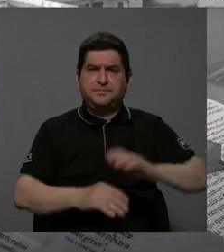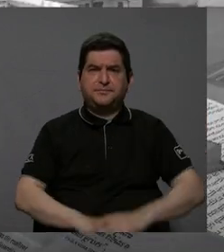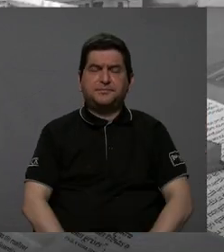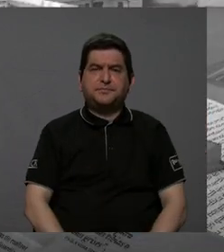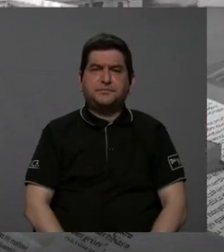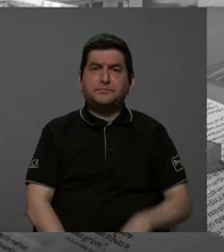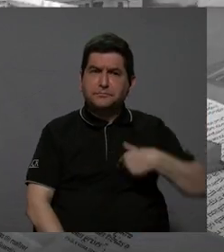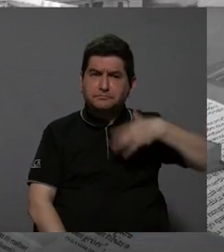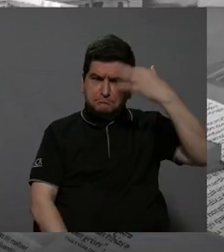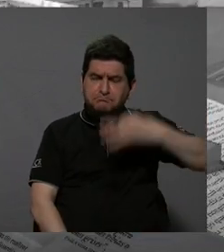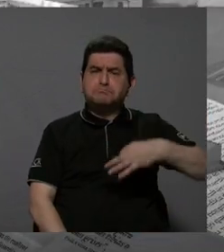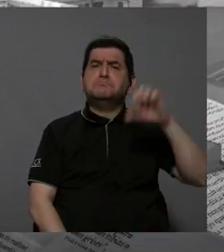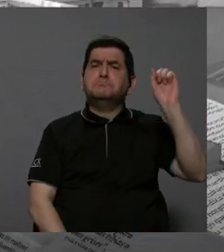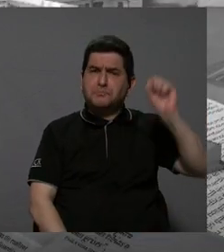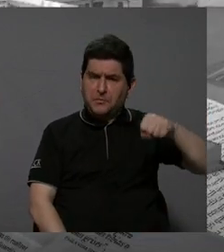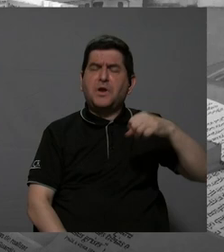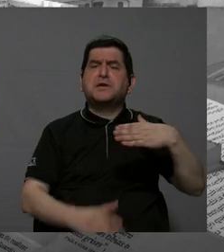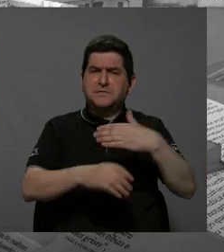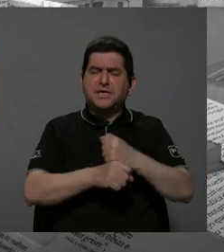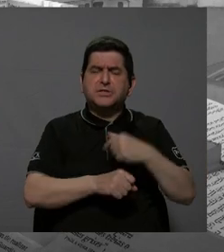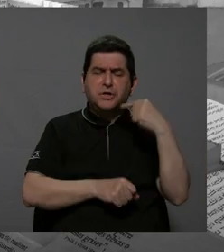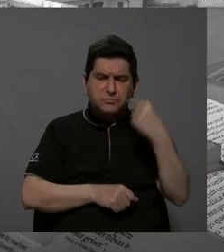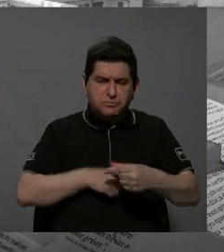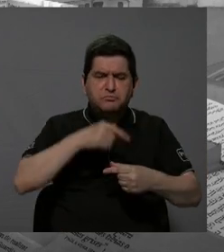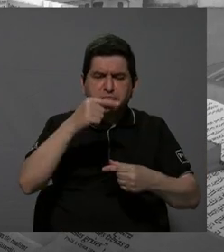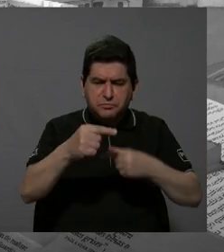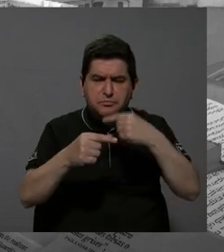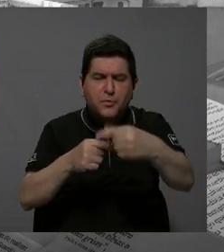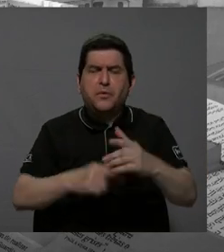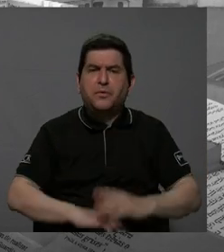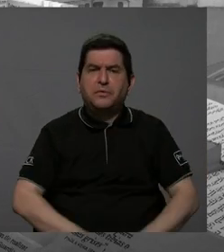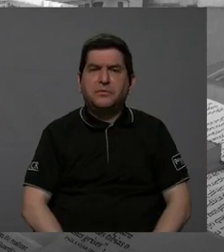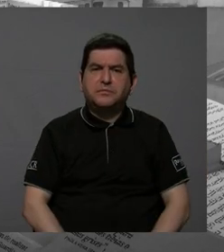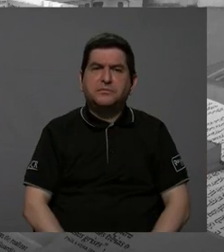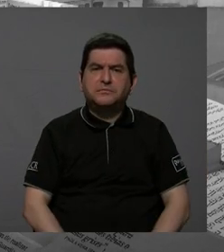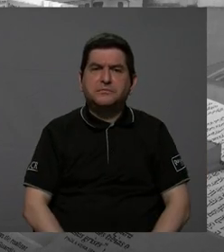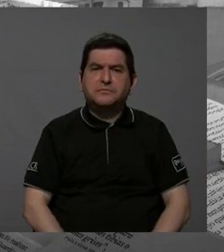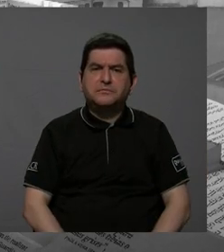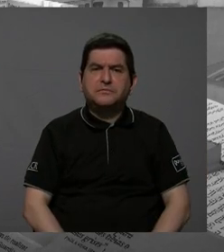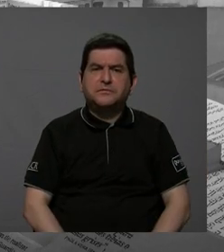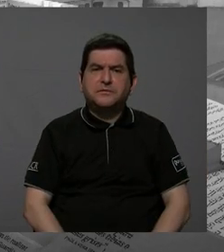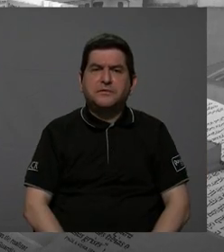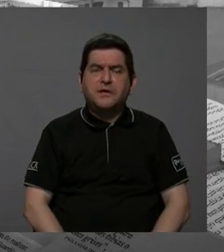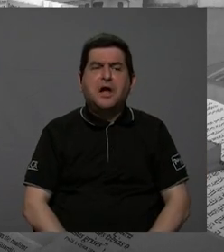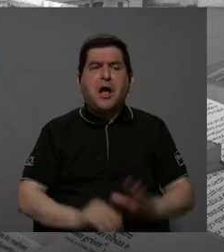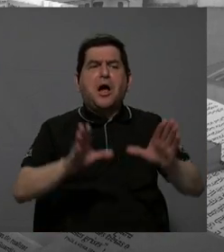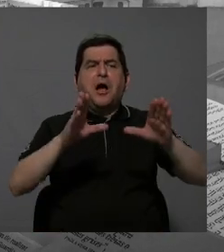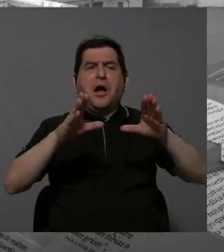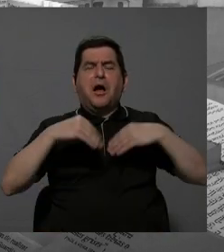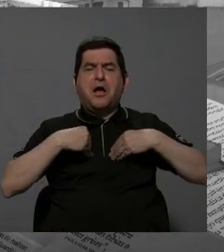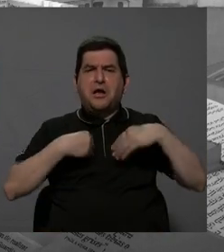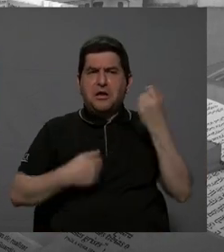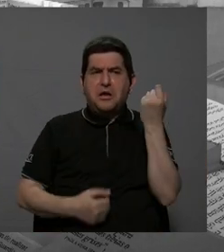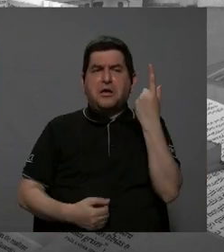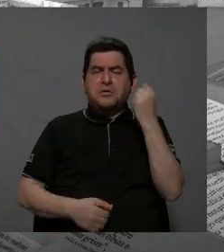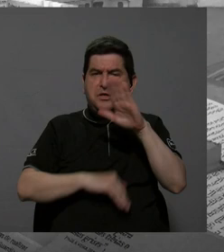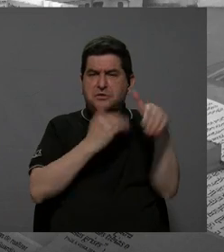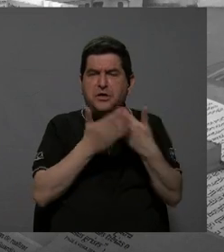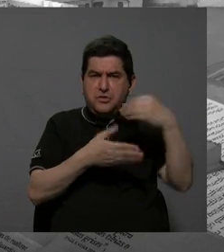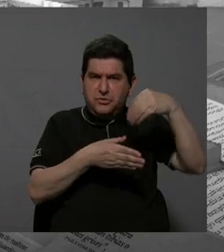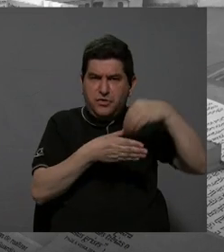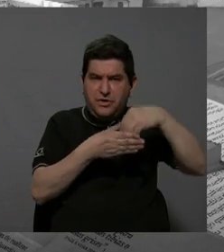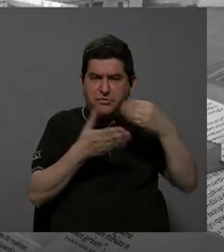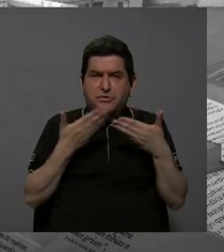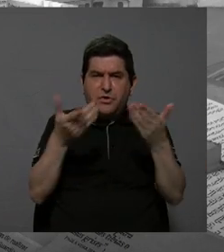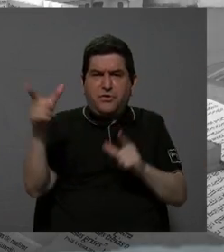se ha logrado, poco a poco, que sea más aceptado y más entendido todo este aporte que el